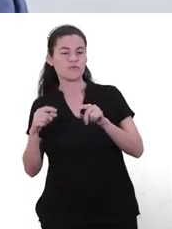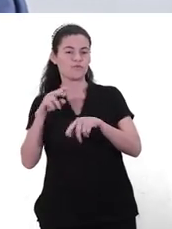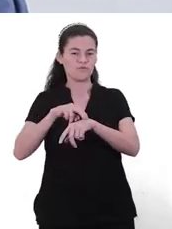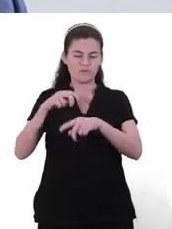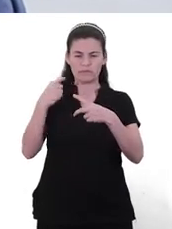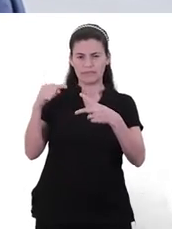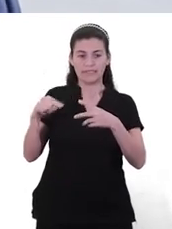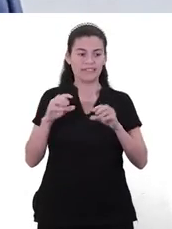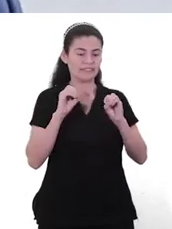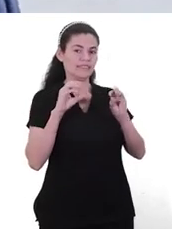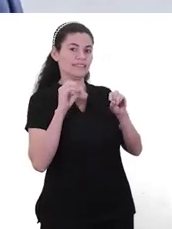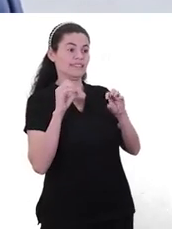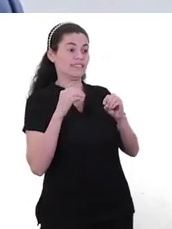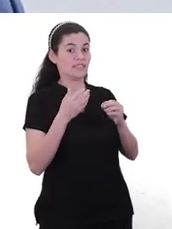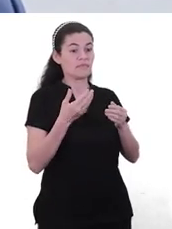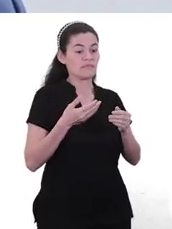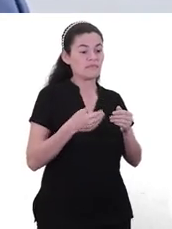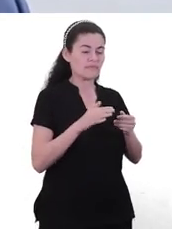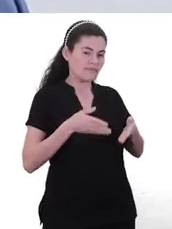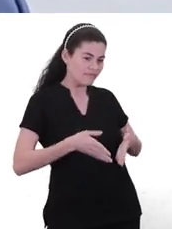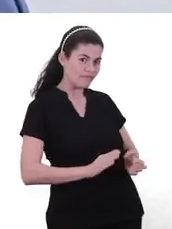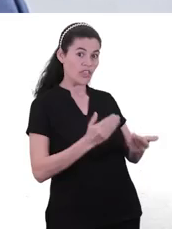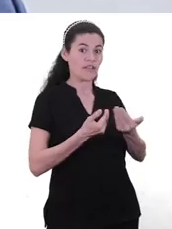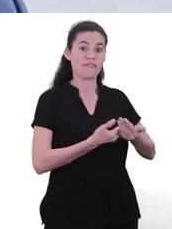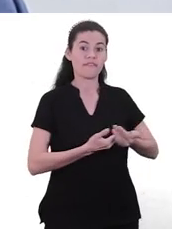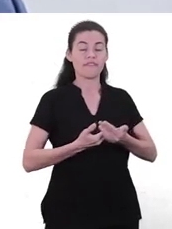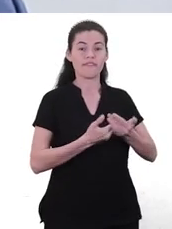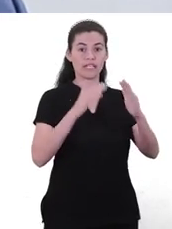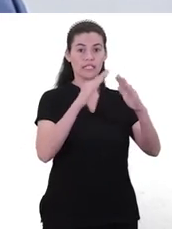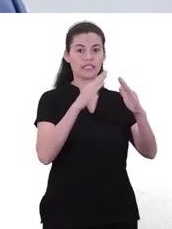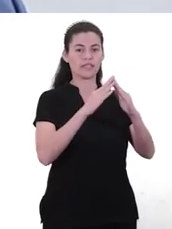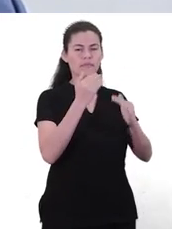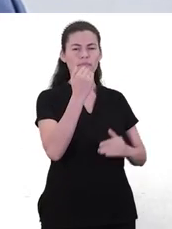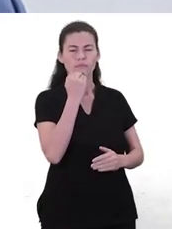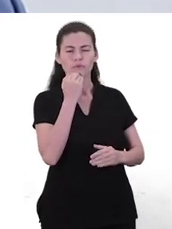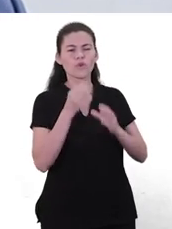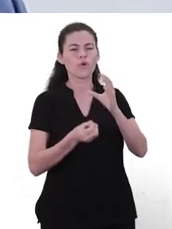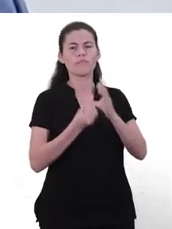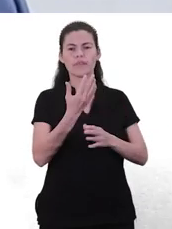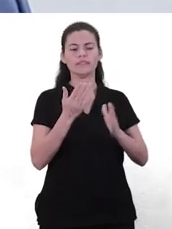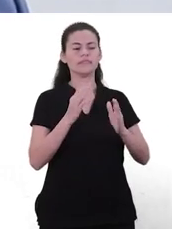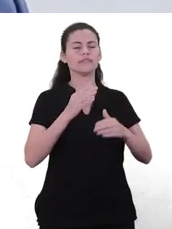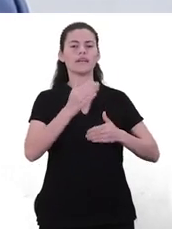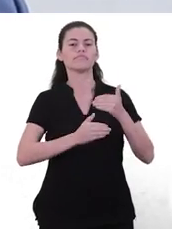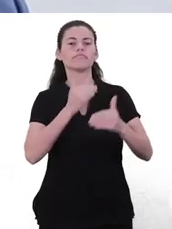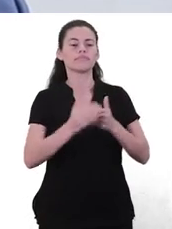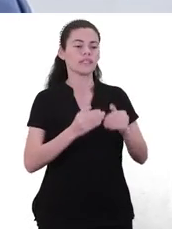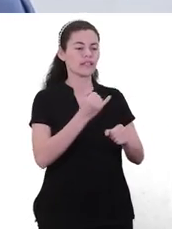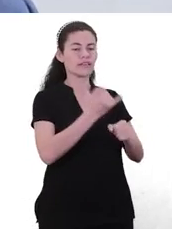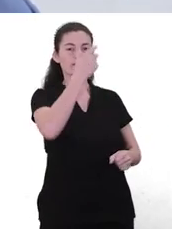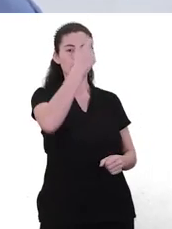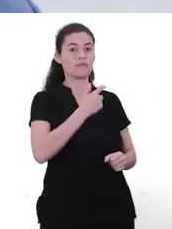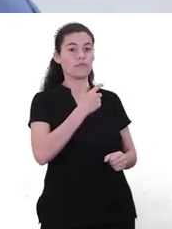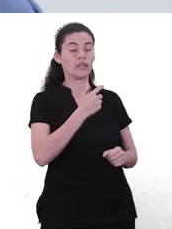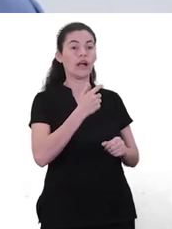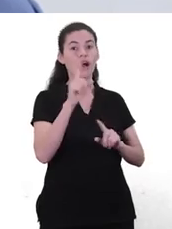hermanitos, a lo mejor, y todos estamos entusiasmados con el no integrante de la familia. Pero, ¿en qué momento comienza ese proceso y cómo? Porque de la